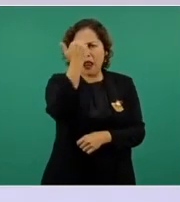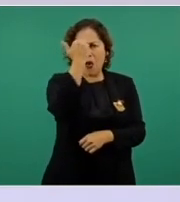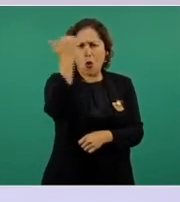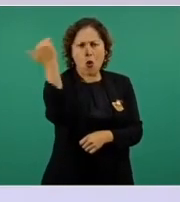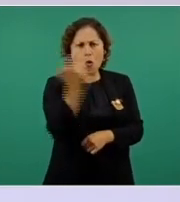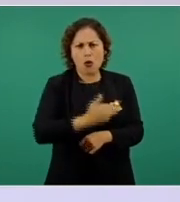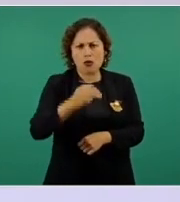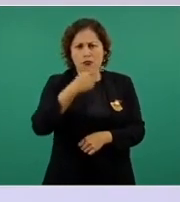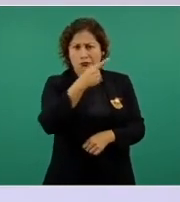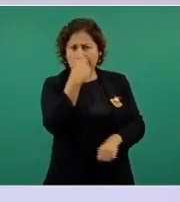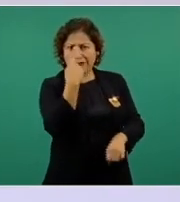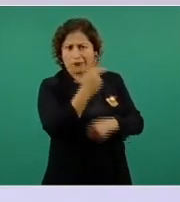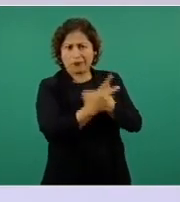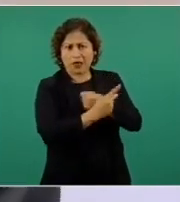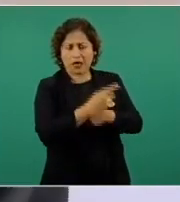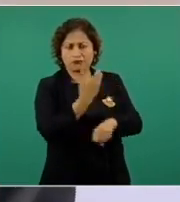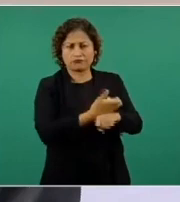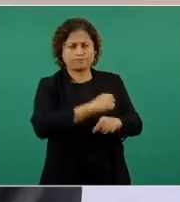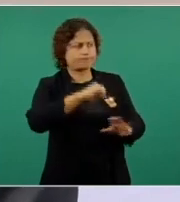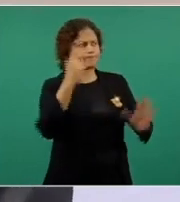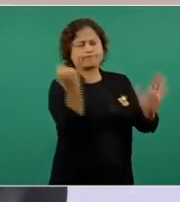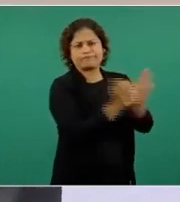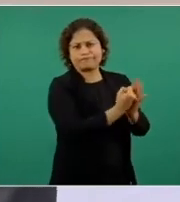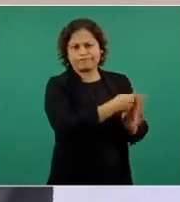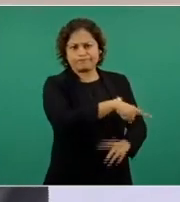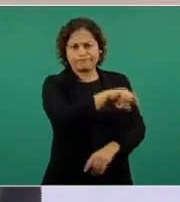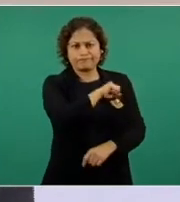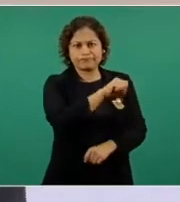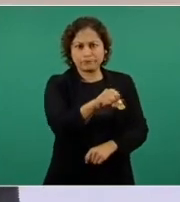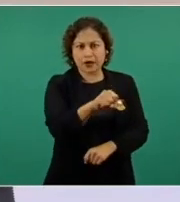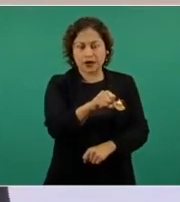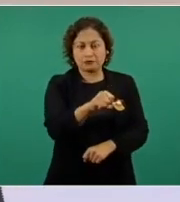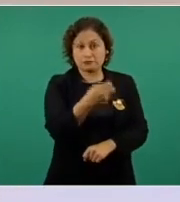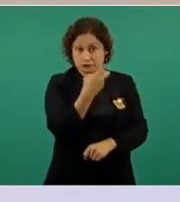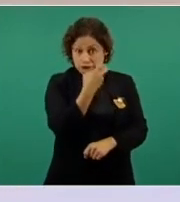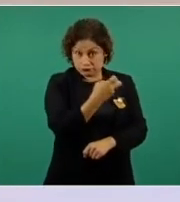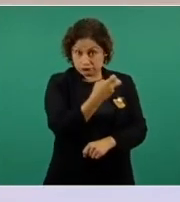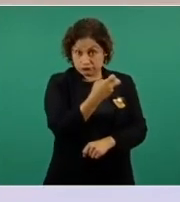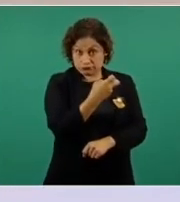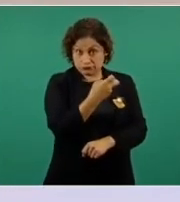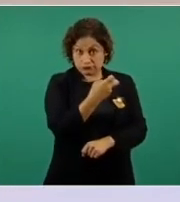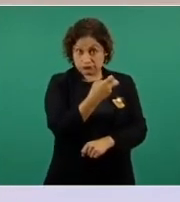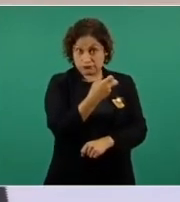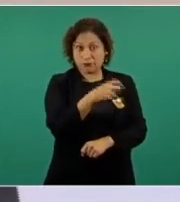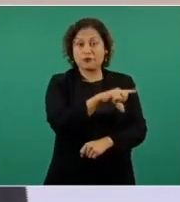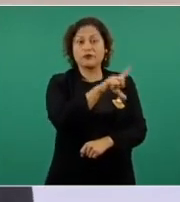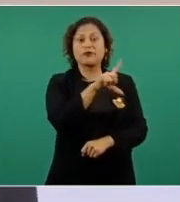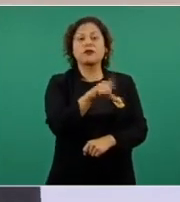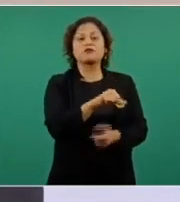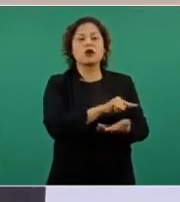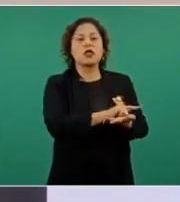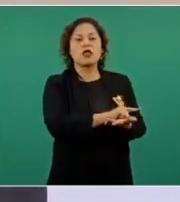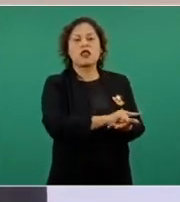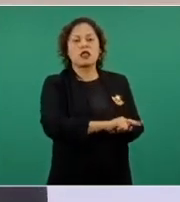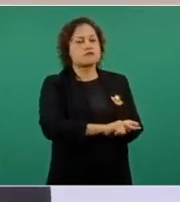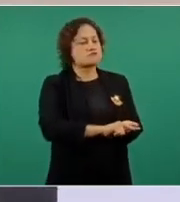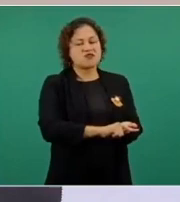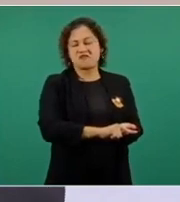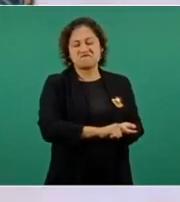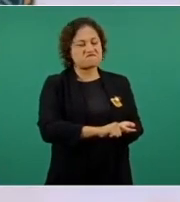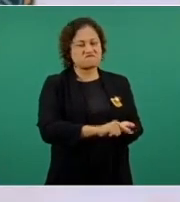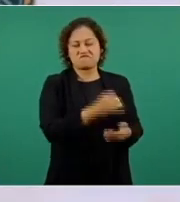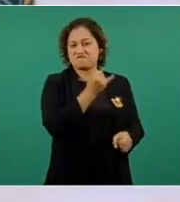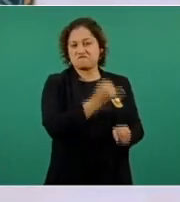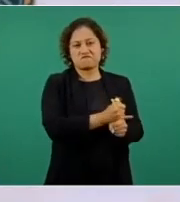de esas que no se borran ni con toda el agua